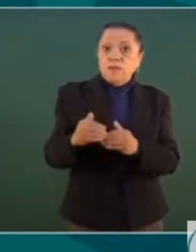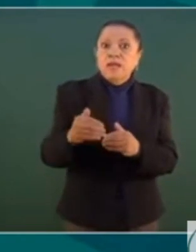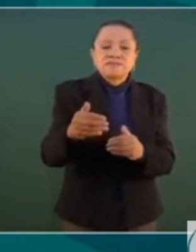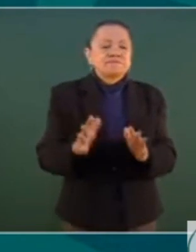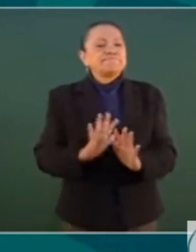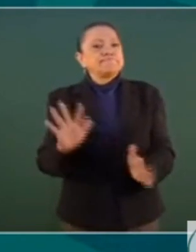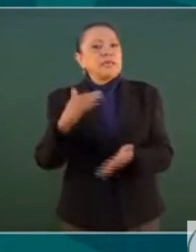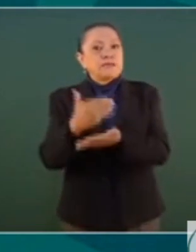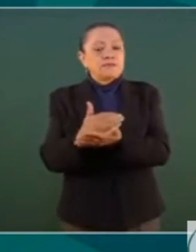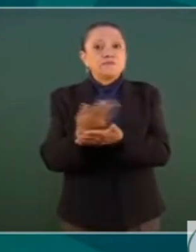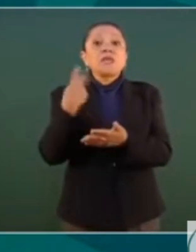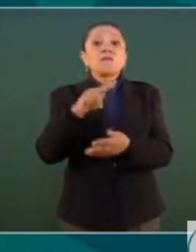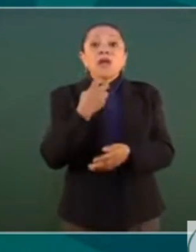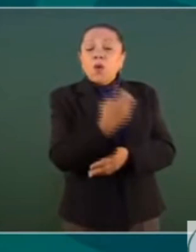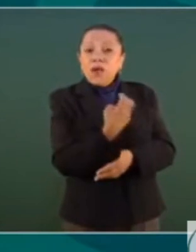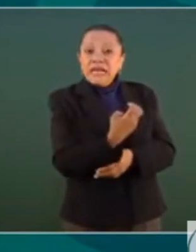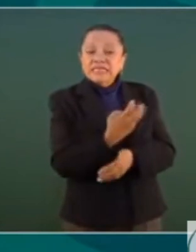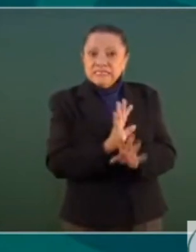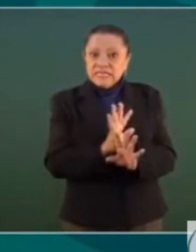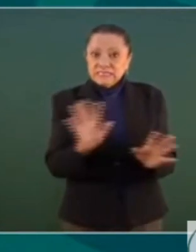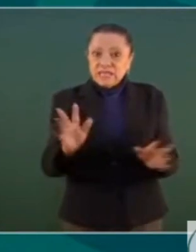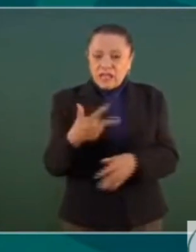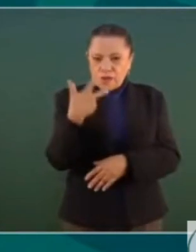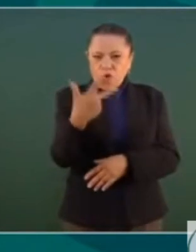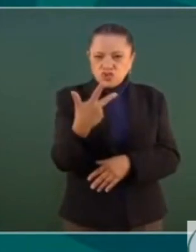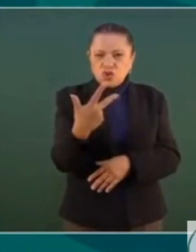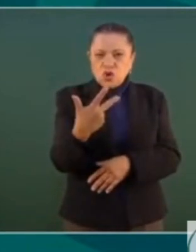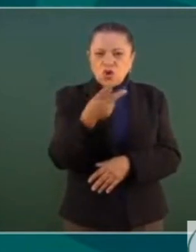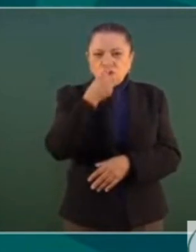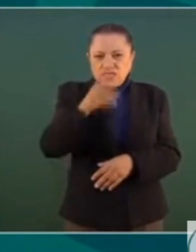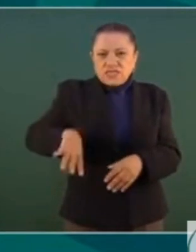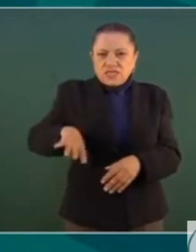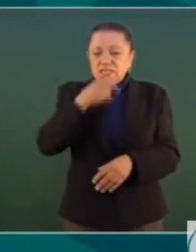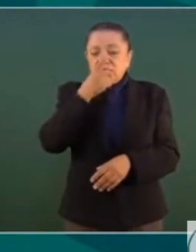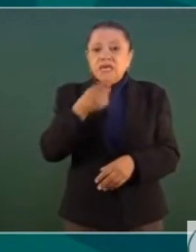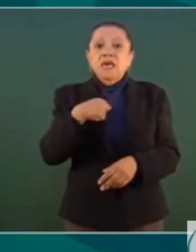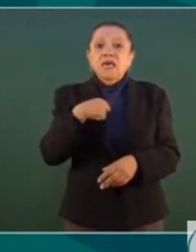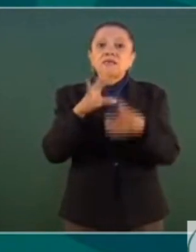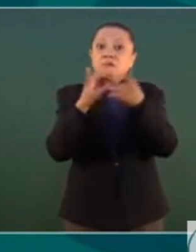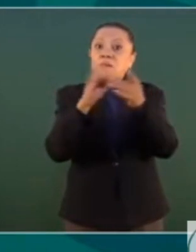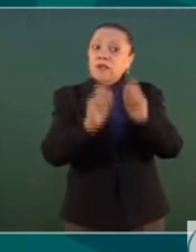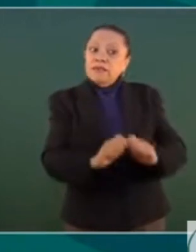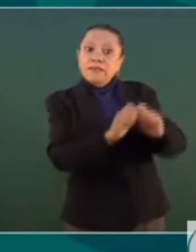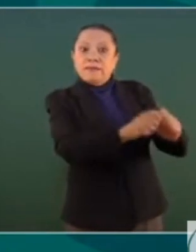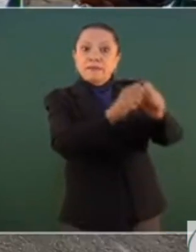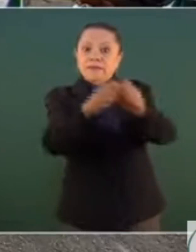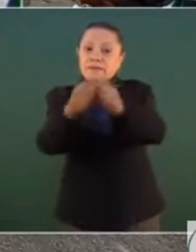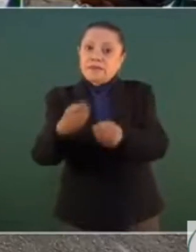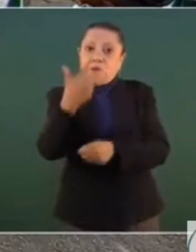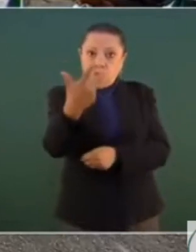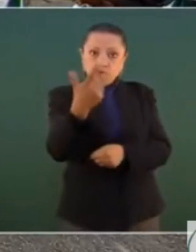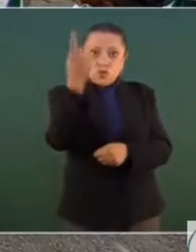De estas concesiones a las que hice mención, que se han entregado para la